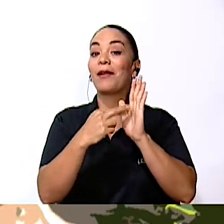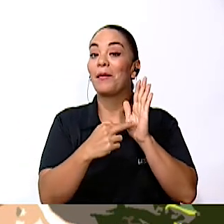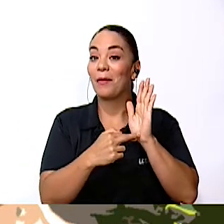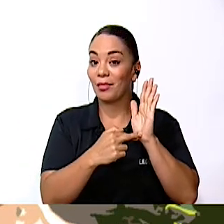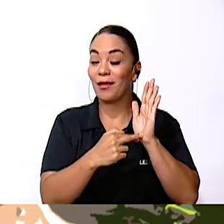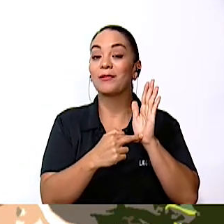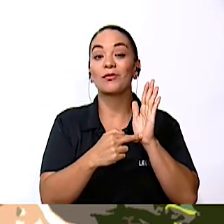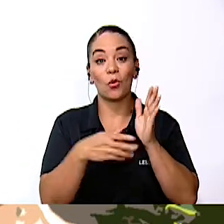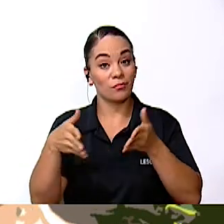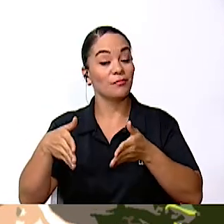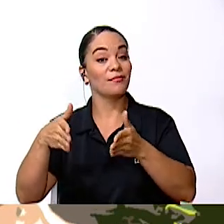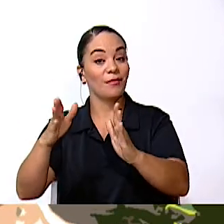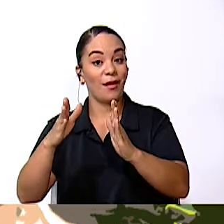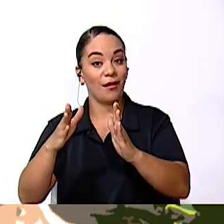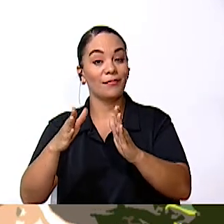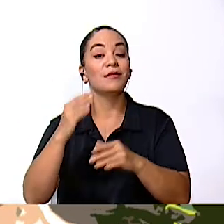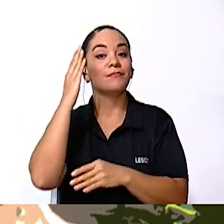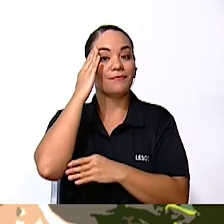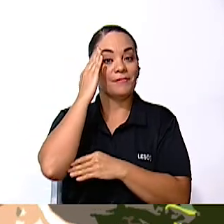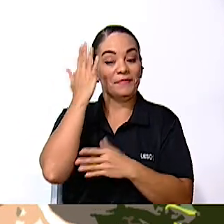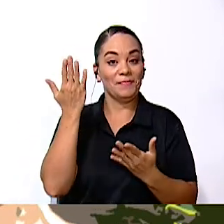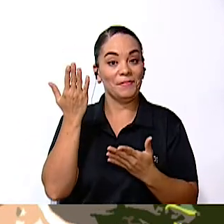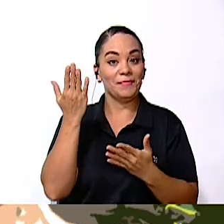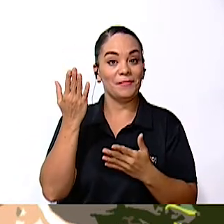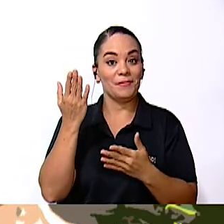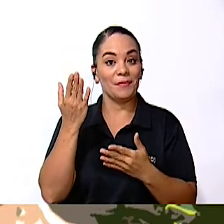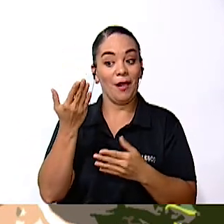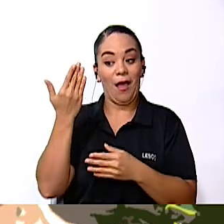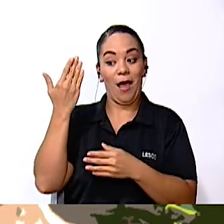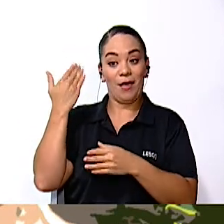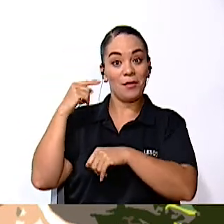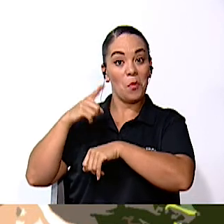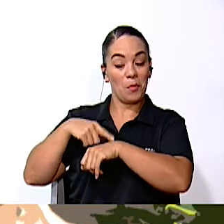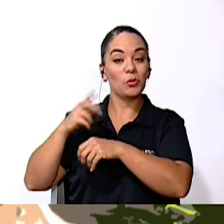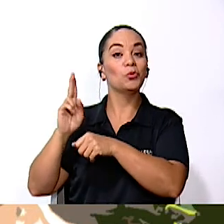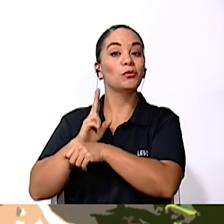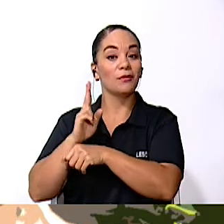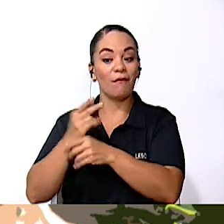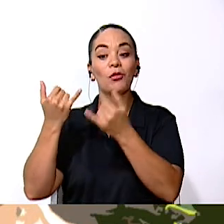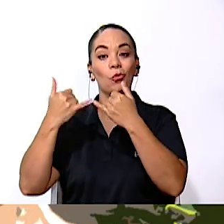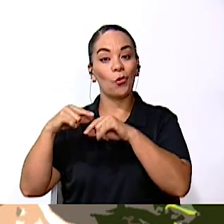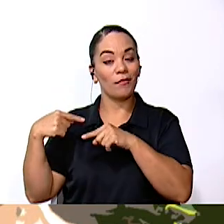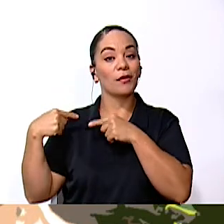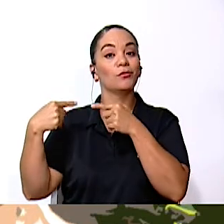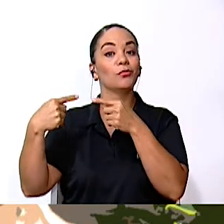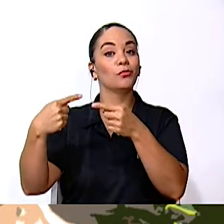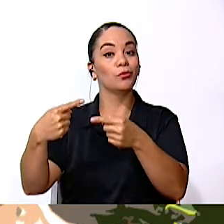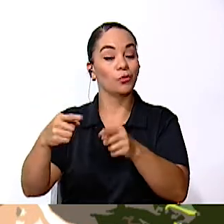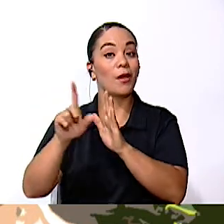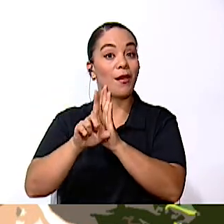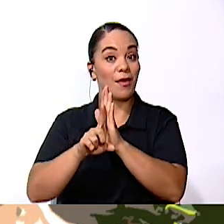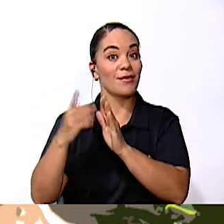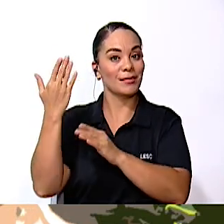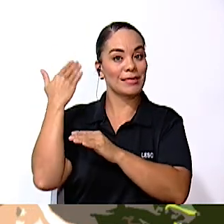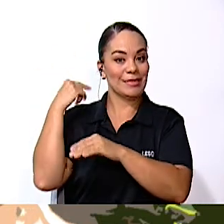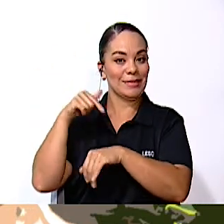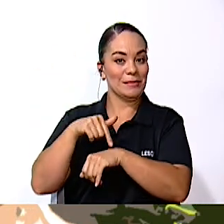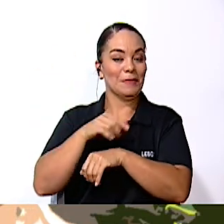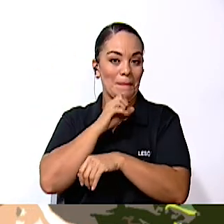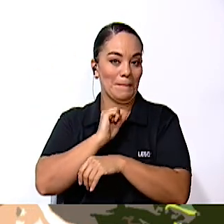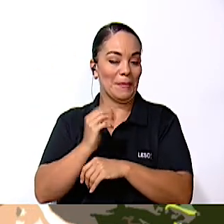tenerla presente Porque desde ese momento Venía Y todavía se construía Y conservan Algunas de estas leyes Que utilizaron En esa época